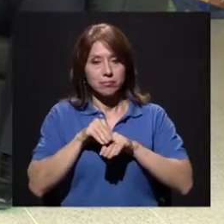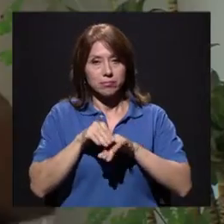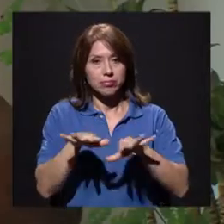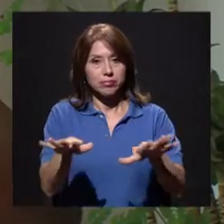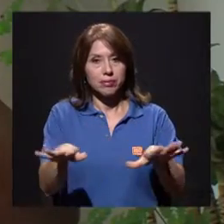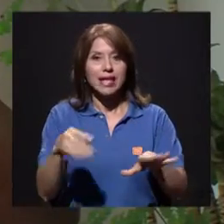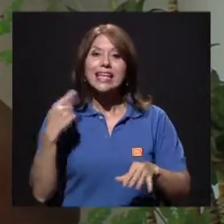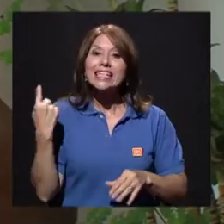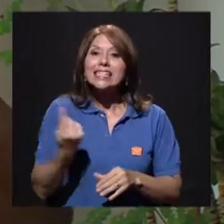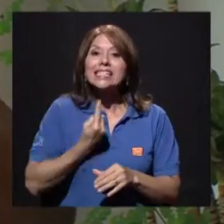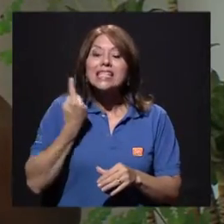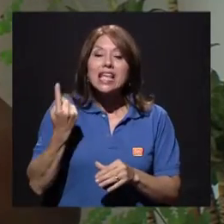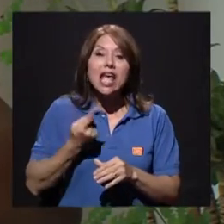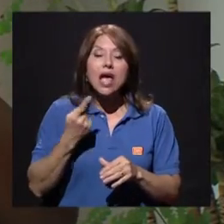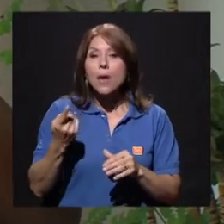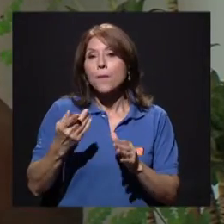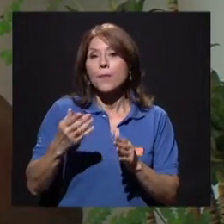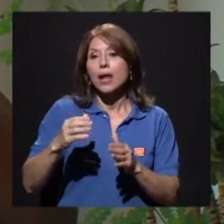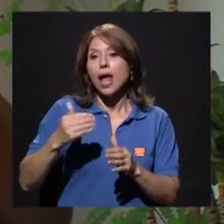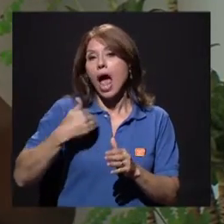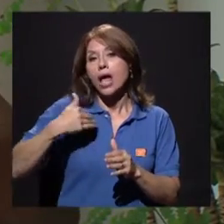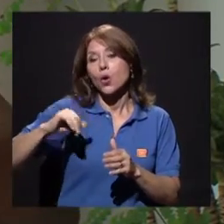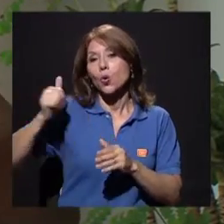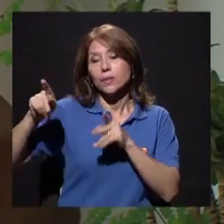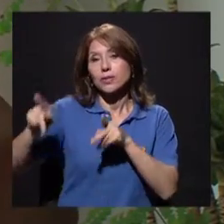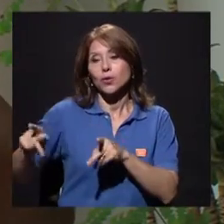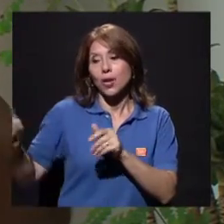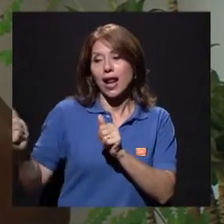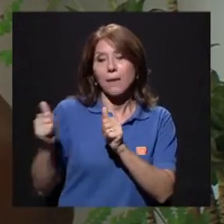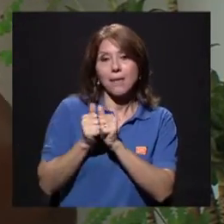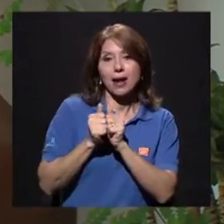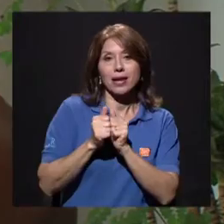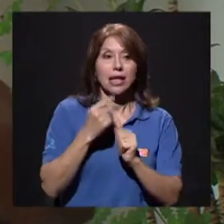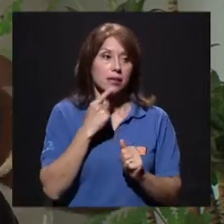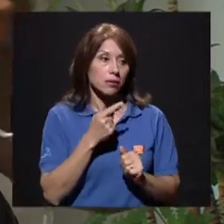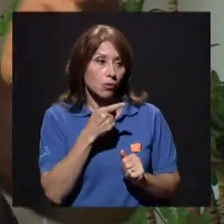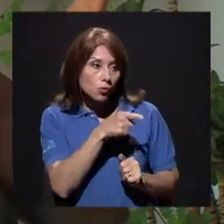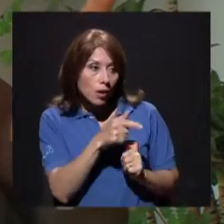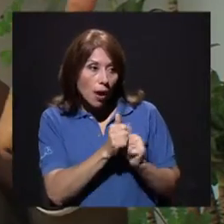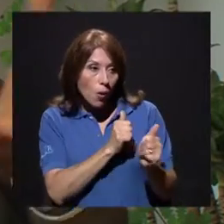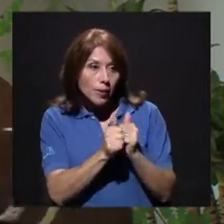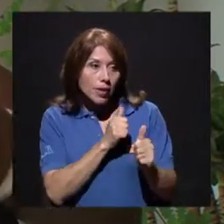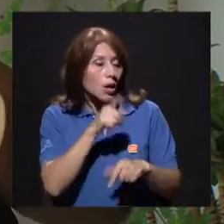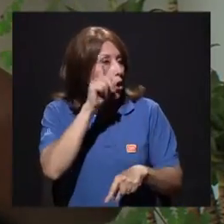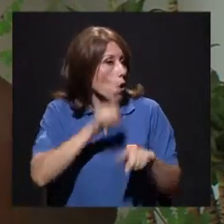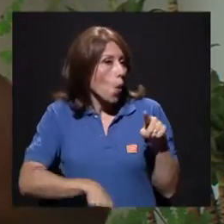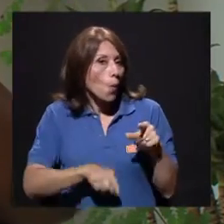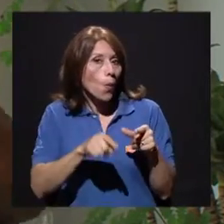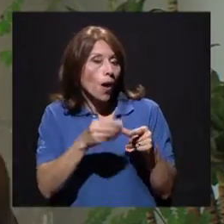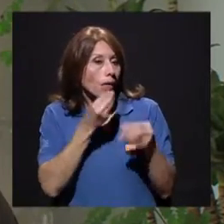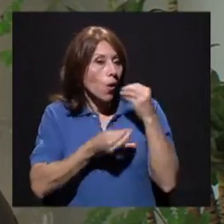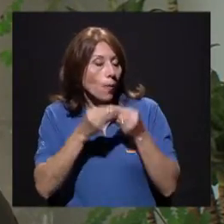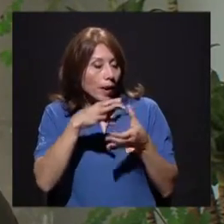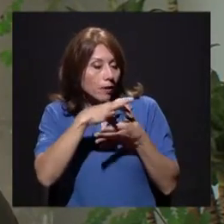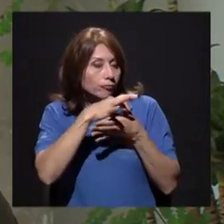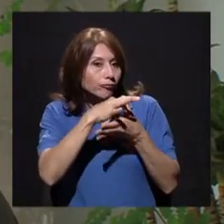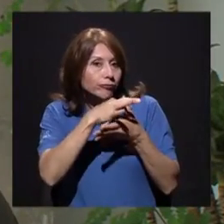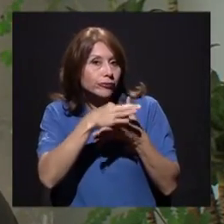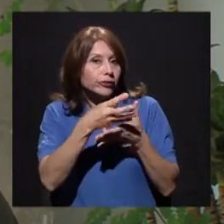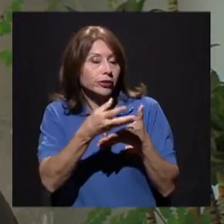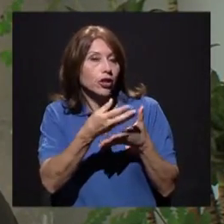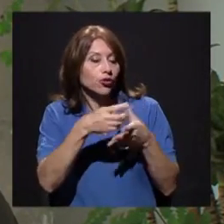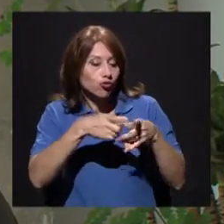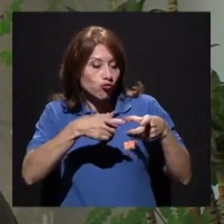par, en nuestro caso, alguien que nos diga, bueno, si vas a competir no puedes comerte una chuleta. Porque no vas a poder digerir, no vas a dar